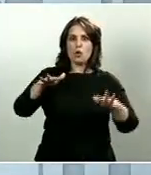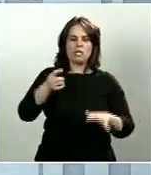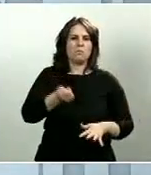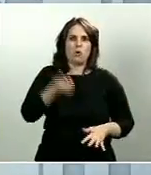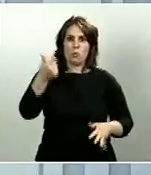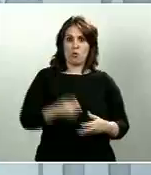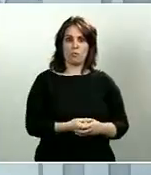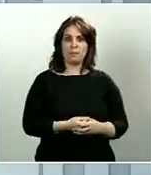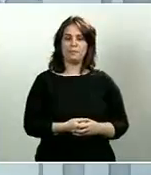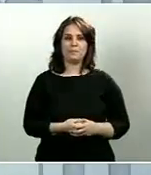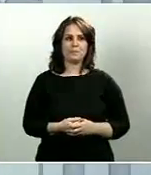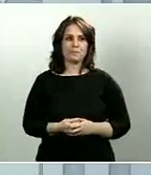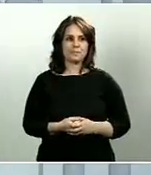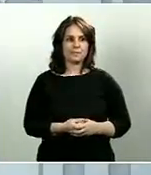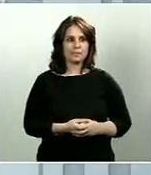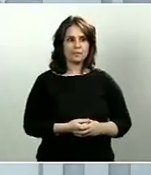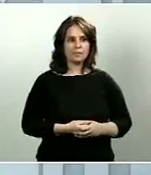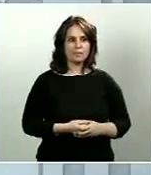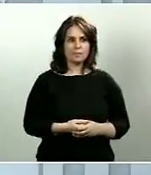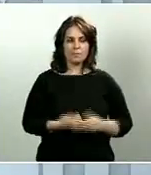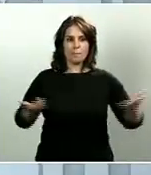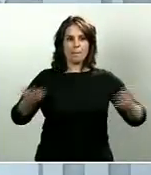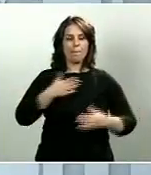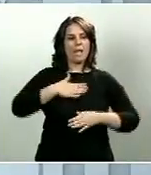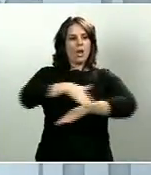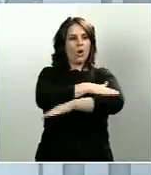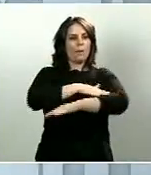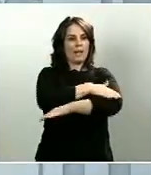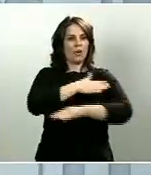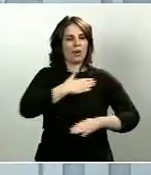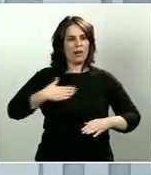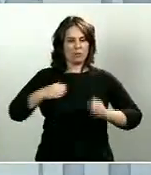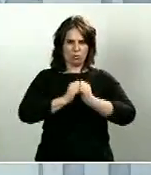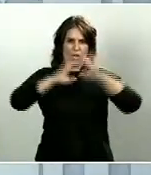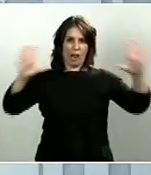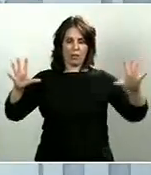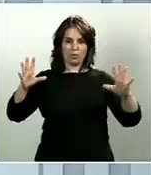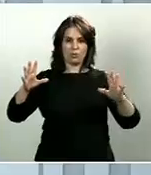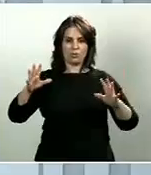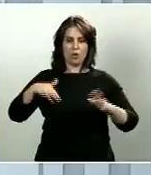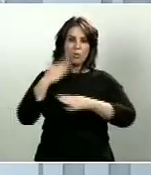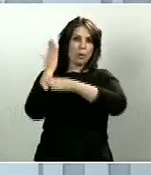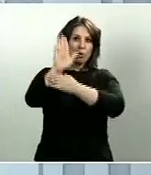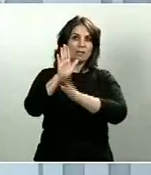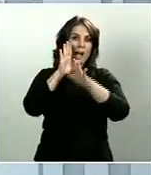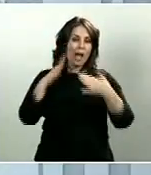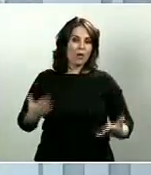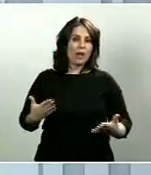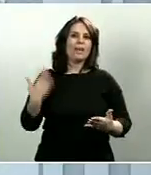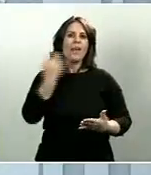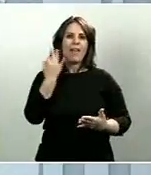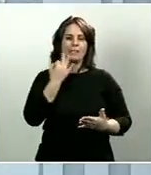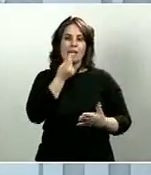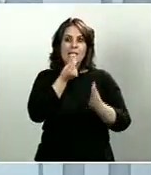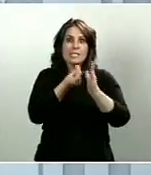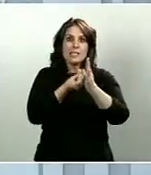No obstante, desde el Gobierno queremos ser muy claros. Esta propuesta que hacemos es que la salida sea controlada, cumpliendo de